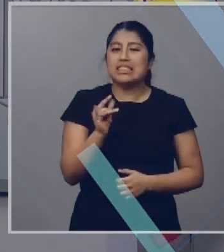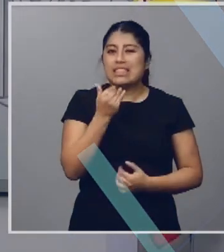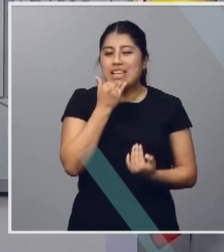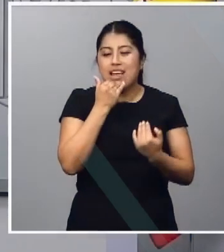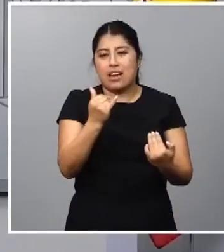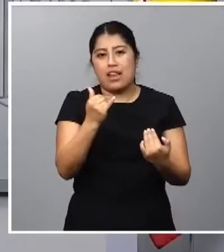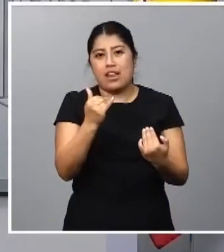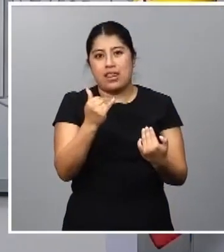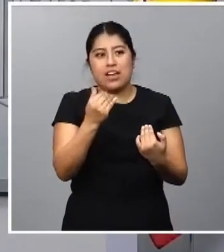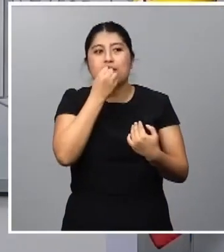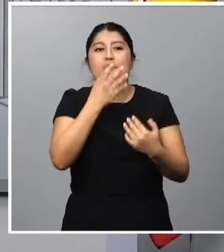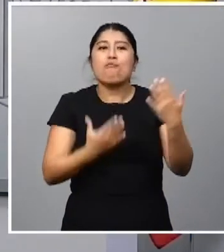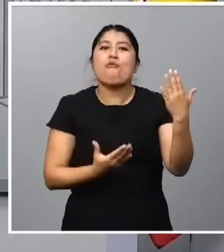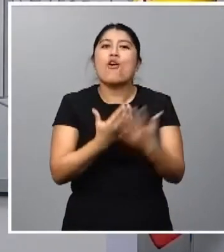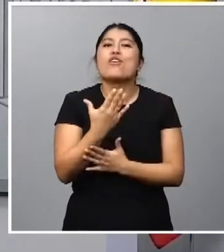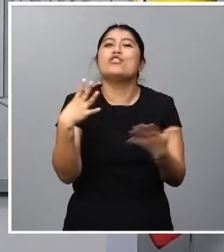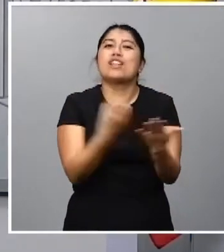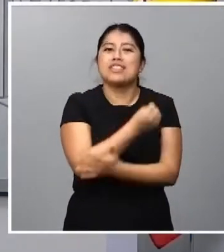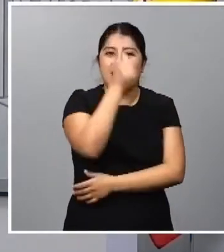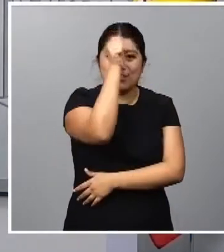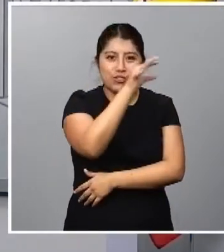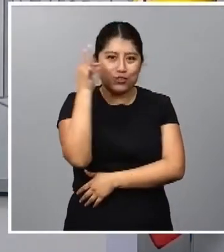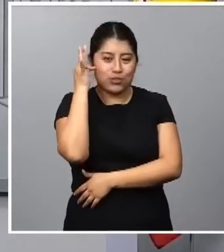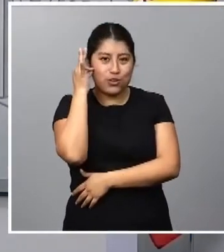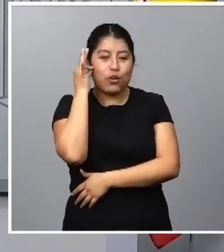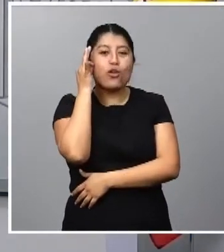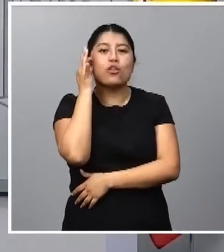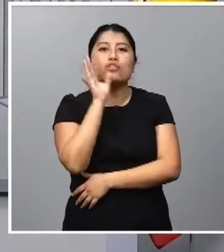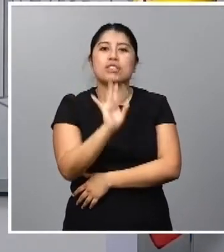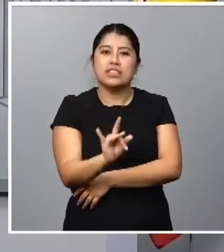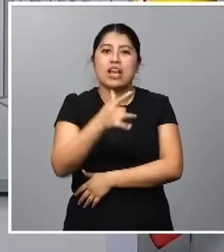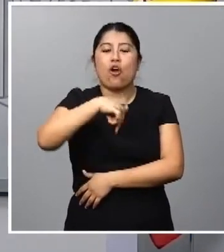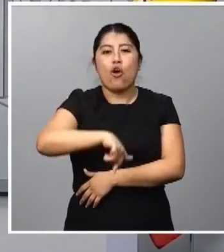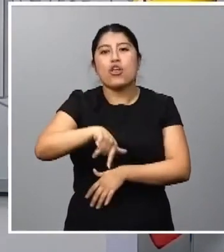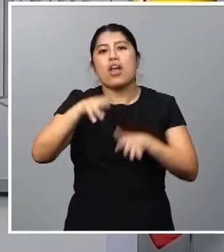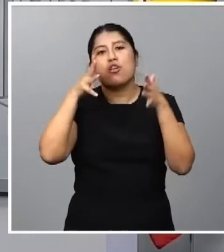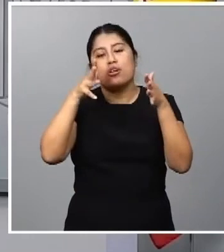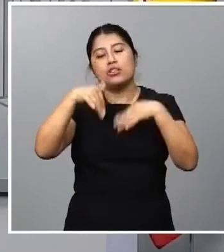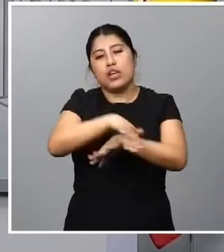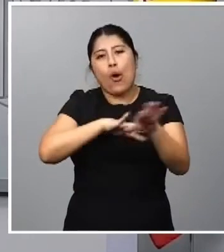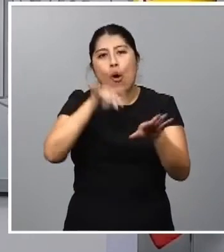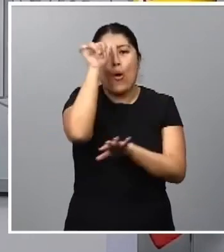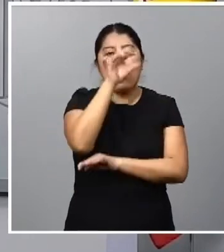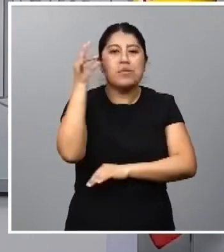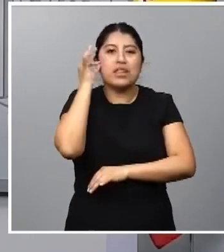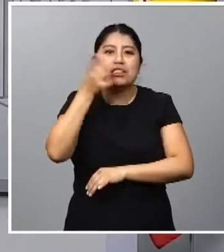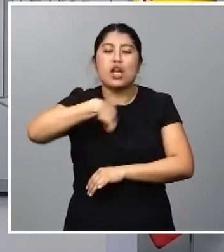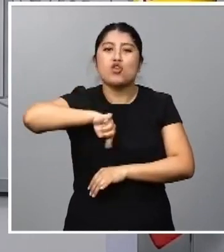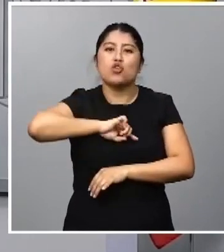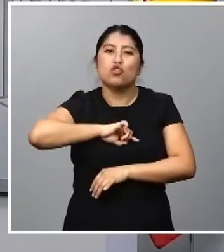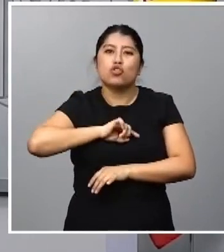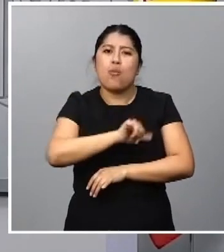Buenos días a todos y a todas. Efectivamente, hoy en el Consejo de Ministros y de Ministras aprobamos la